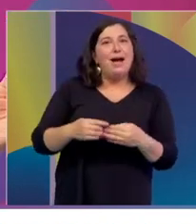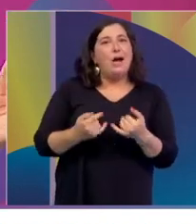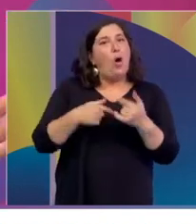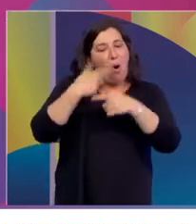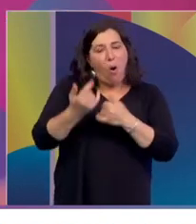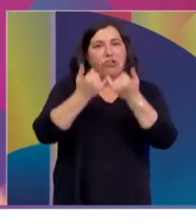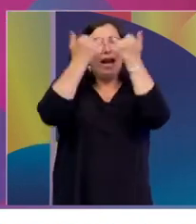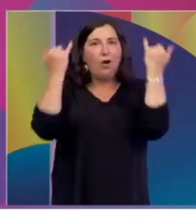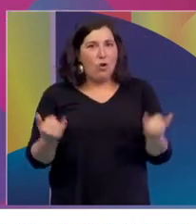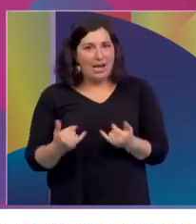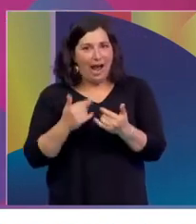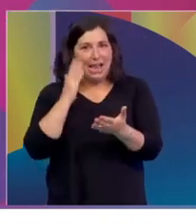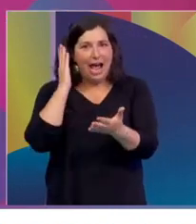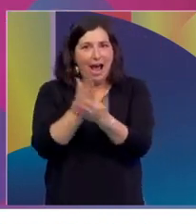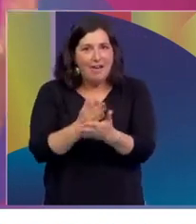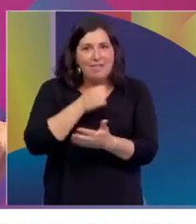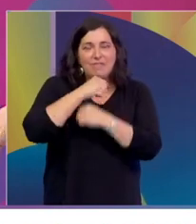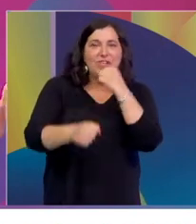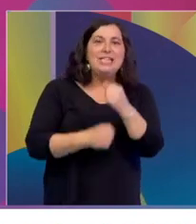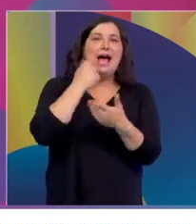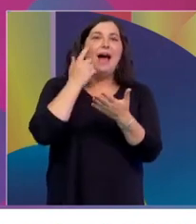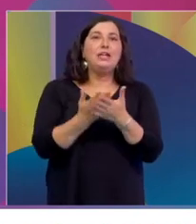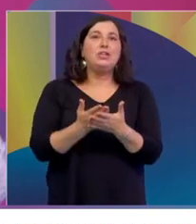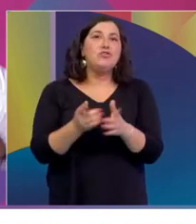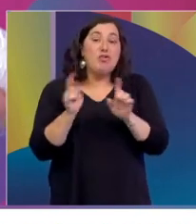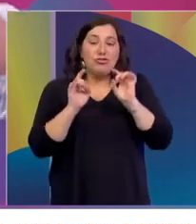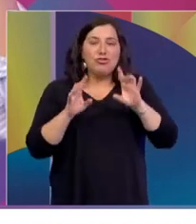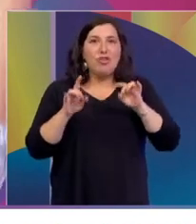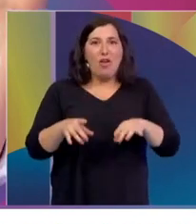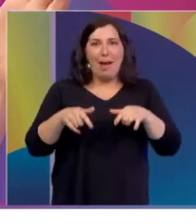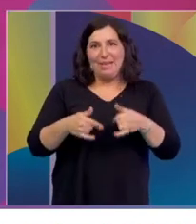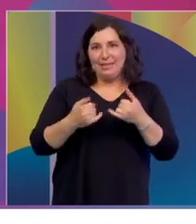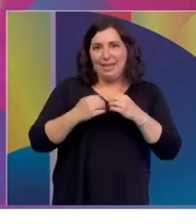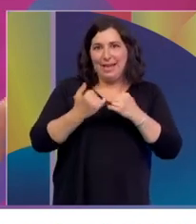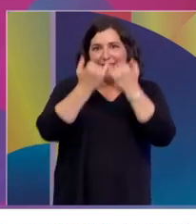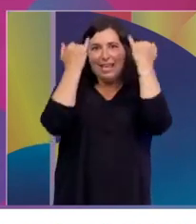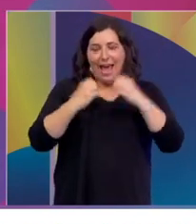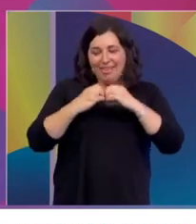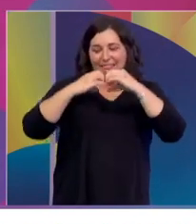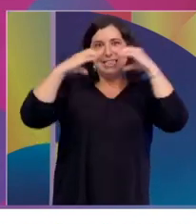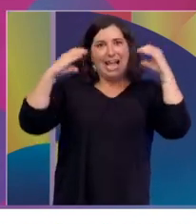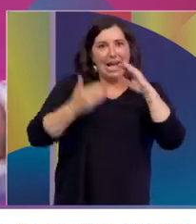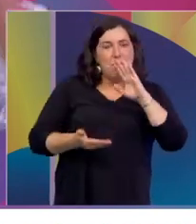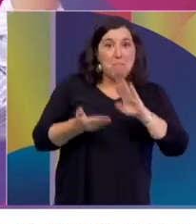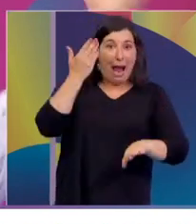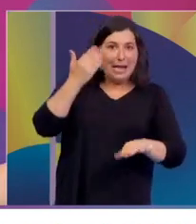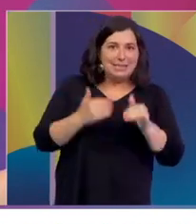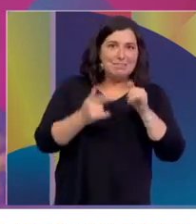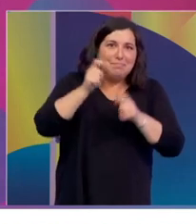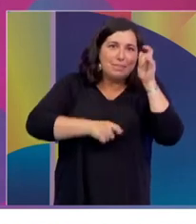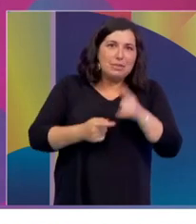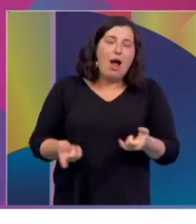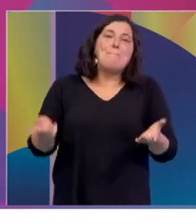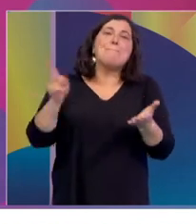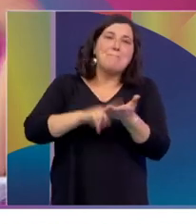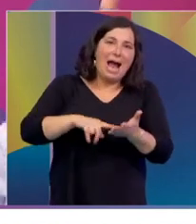planificada, o sea, no solo la que hicieron en el marco de destacados, ya superó la cantidad de gente que normalmente va, sino que ahora van a hacer otra más